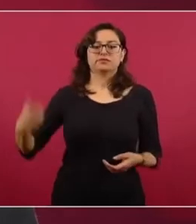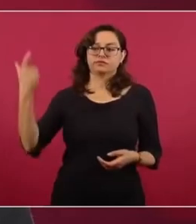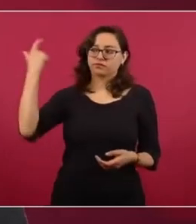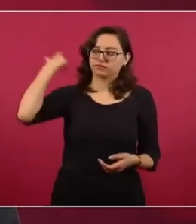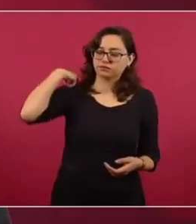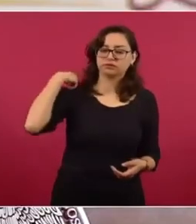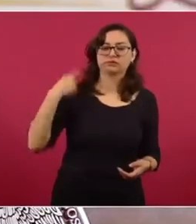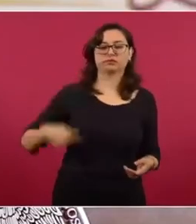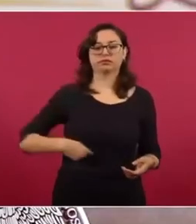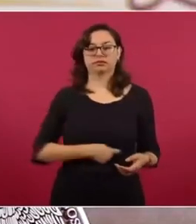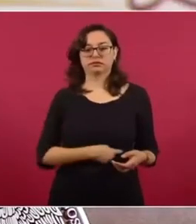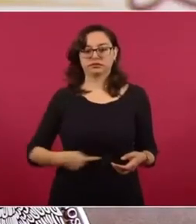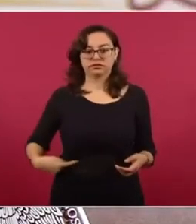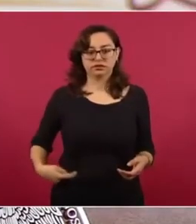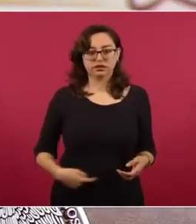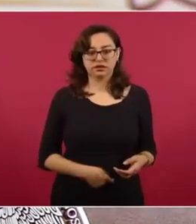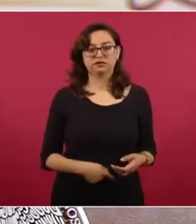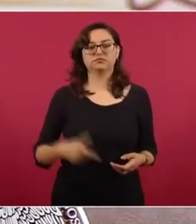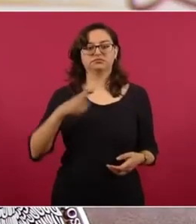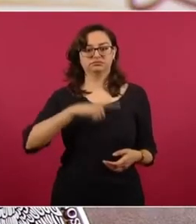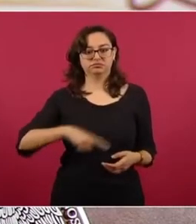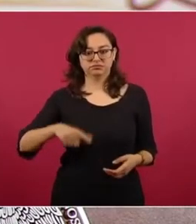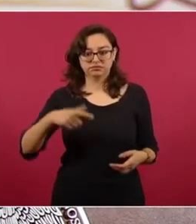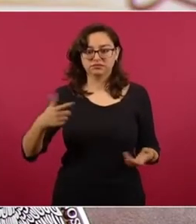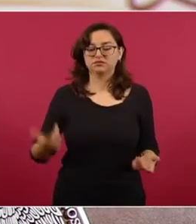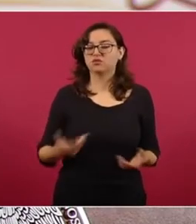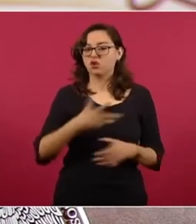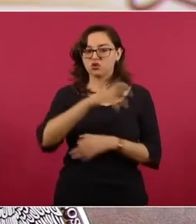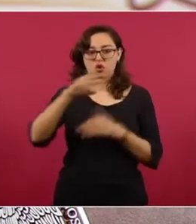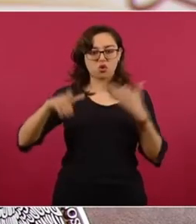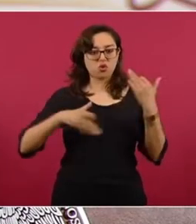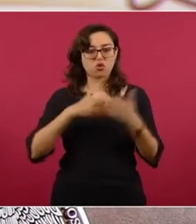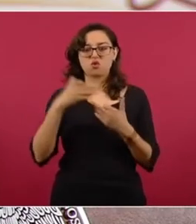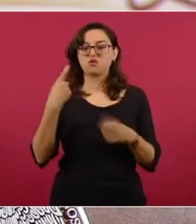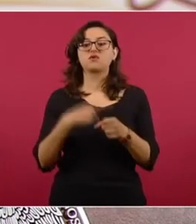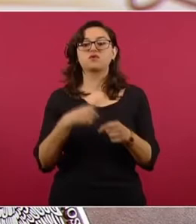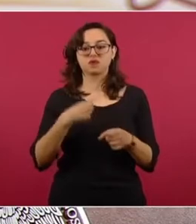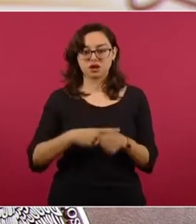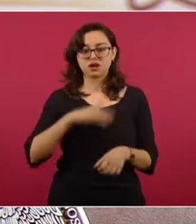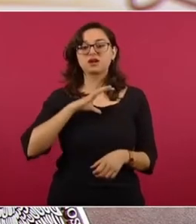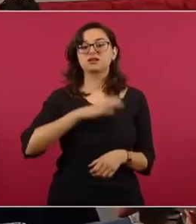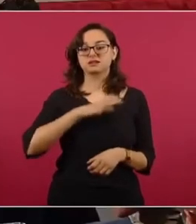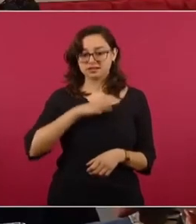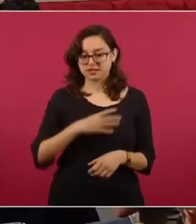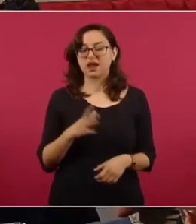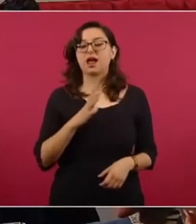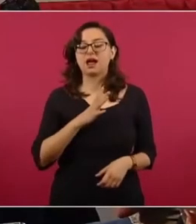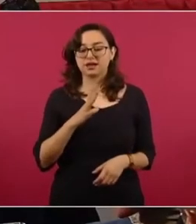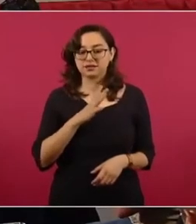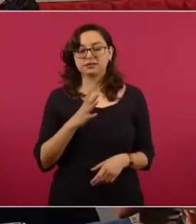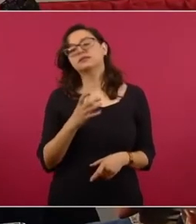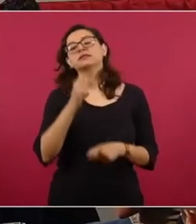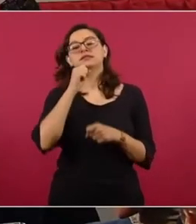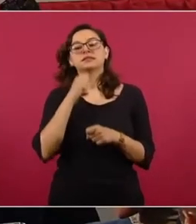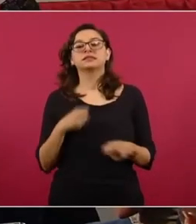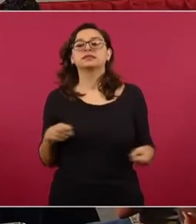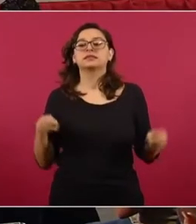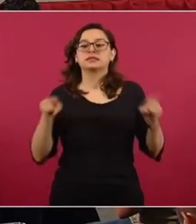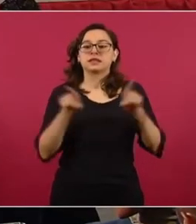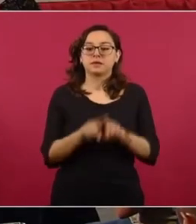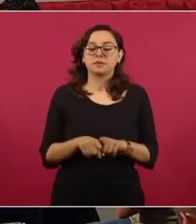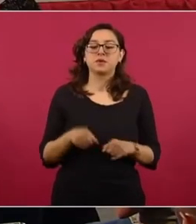intestino, vejiga, etcétera, etcétera, etcétera. Causan también daños a los productos en formación.